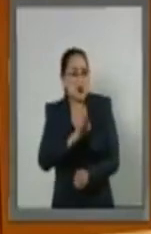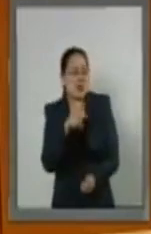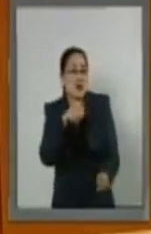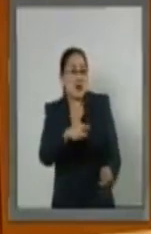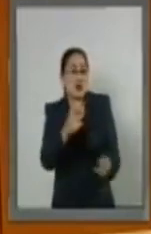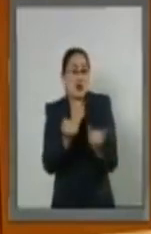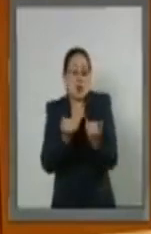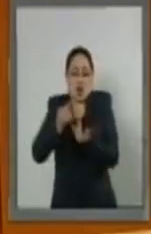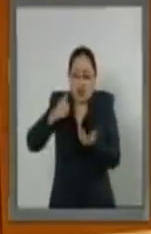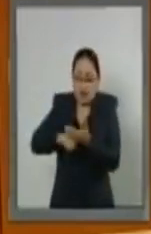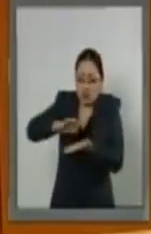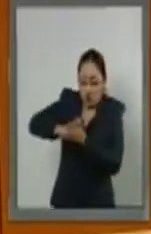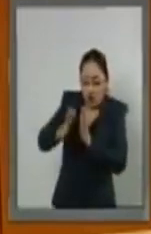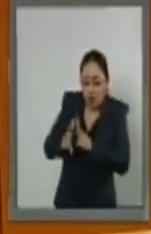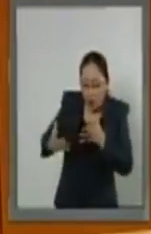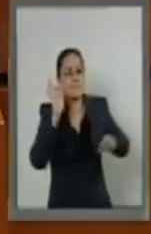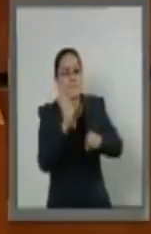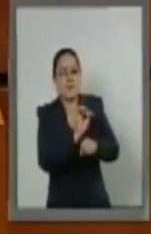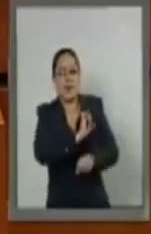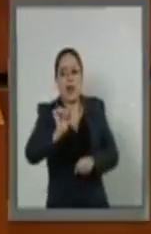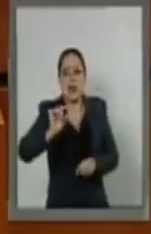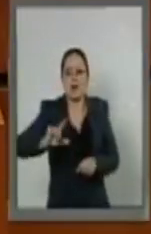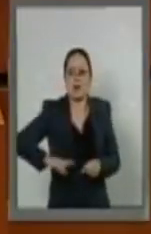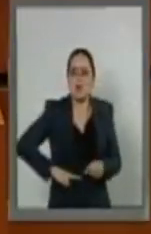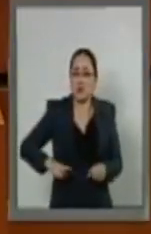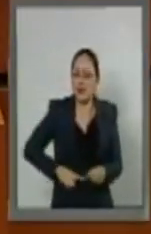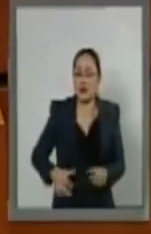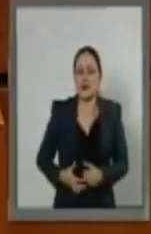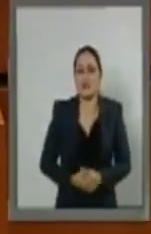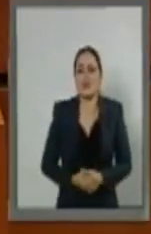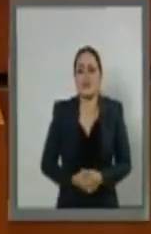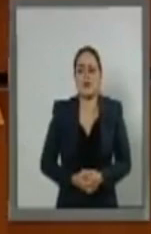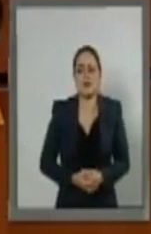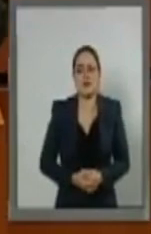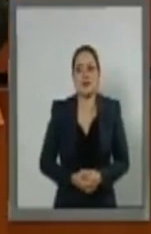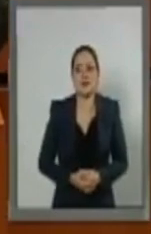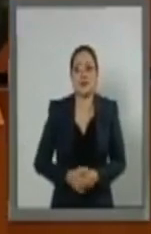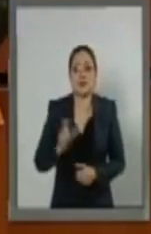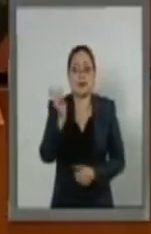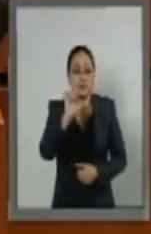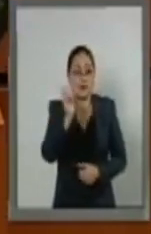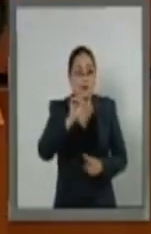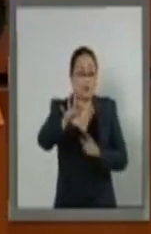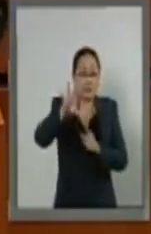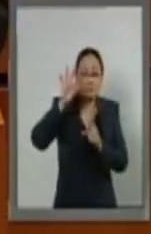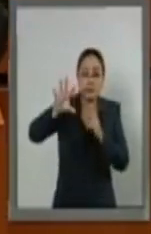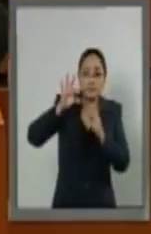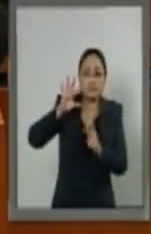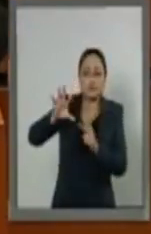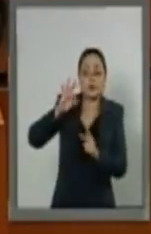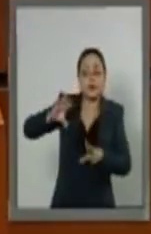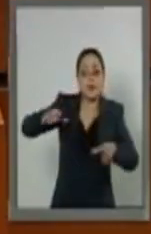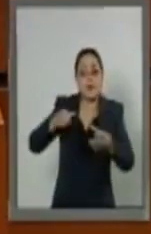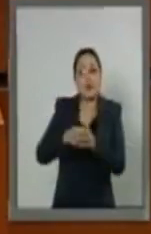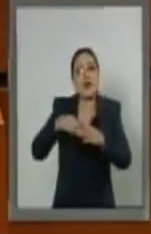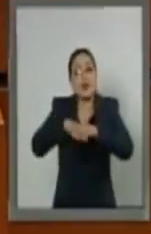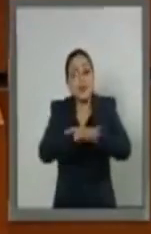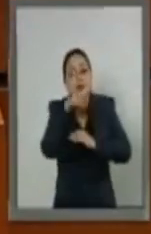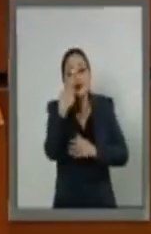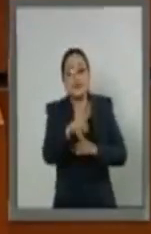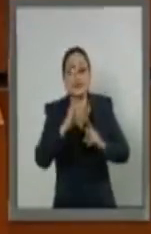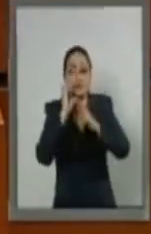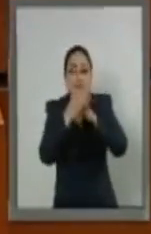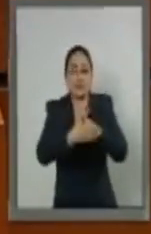arreglen los que la sostienen. Y luego, finalmente, cuando se eleccionen allá en la comisión